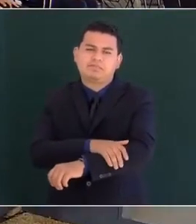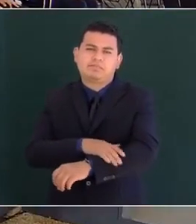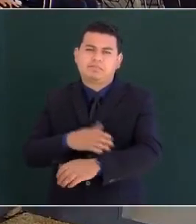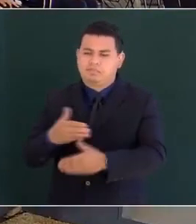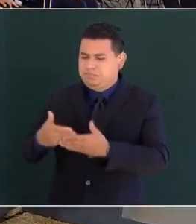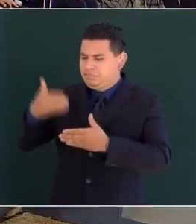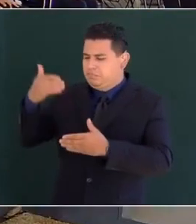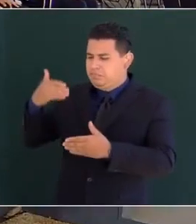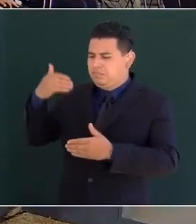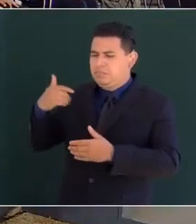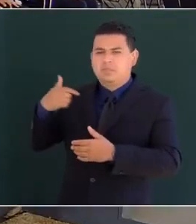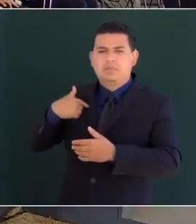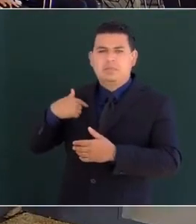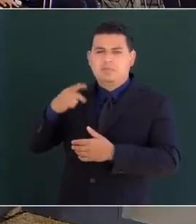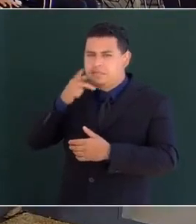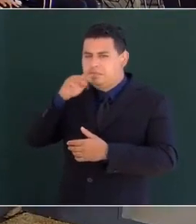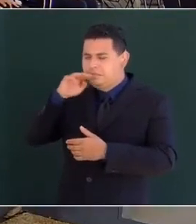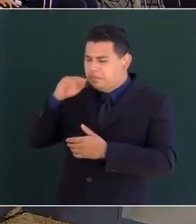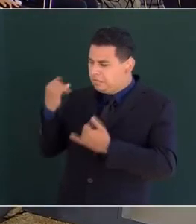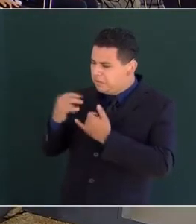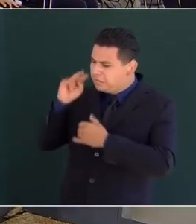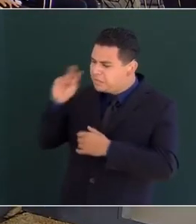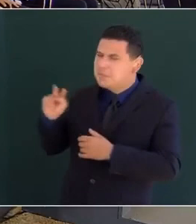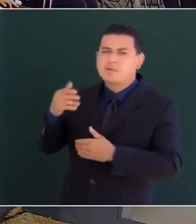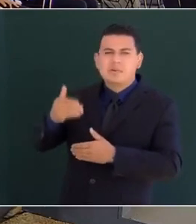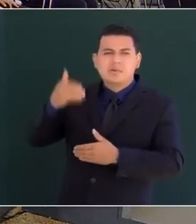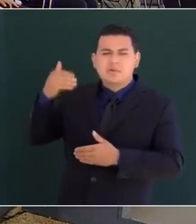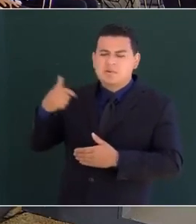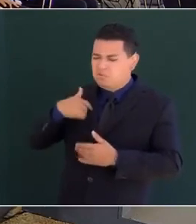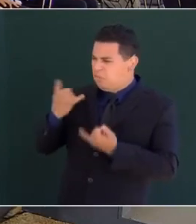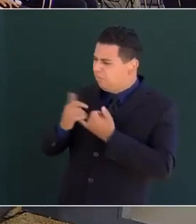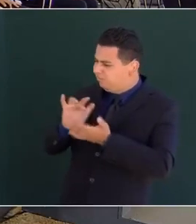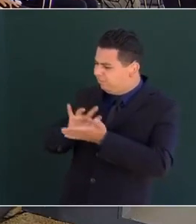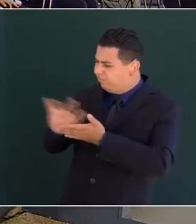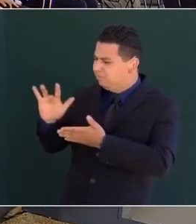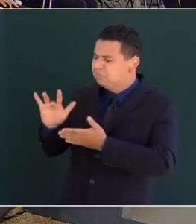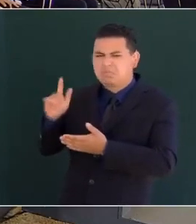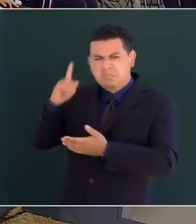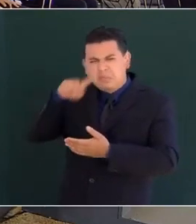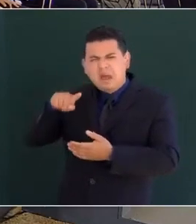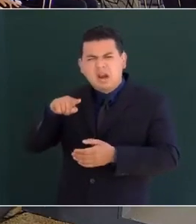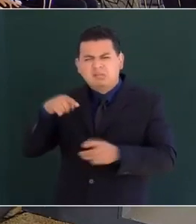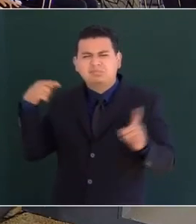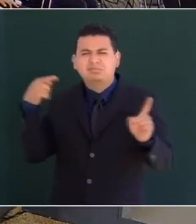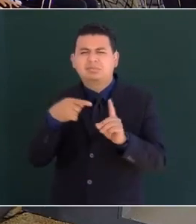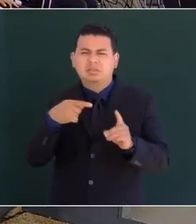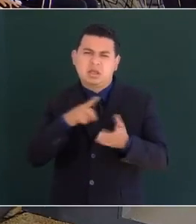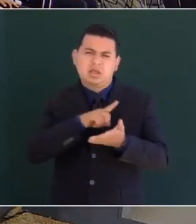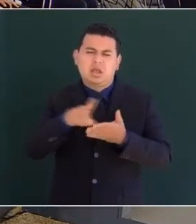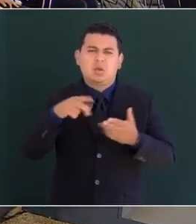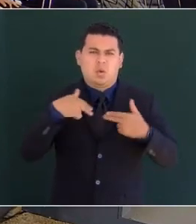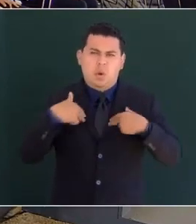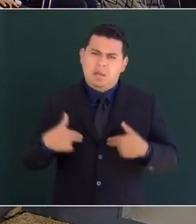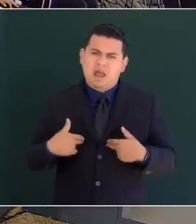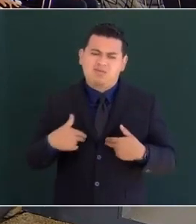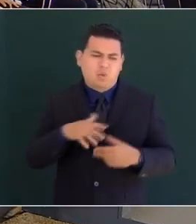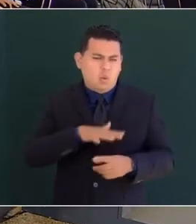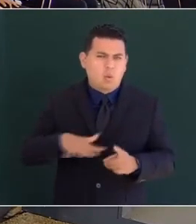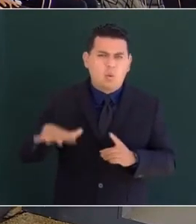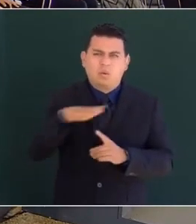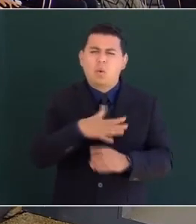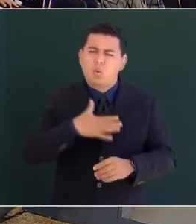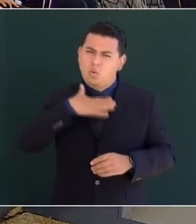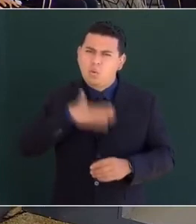siempre les he dado mi apoyo para los derechos humanos y civiles, para